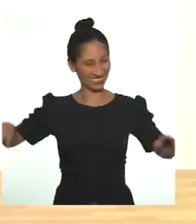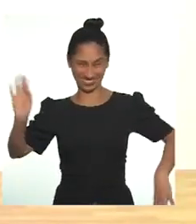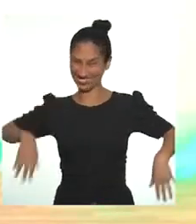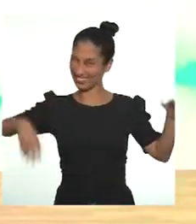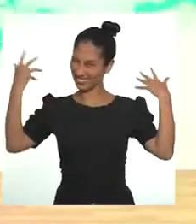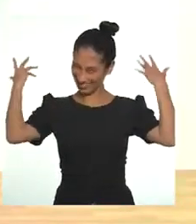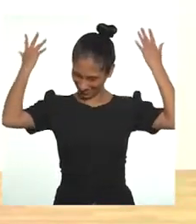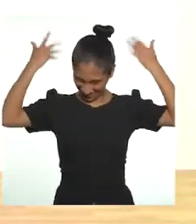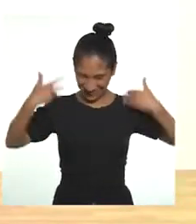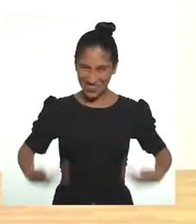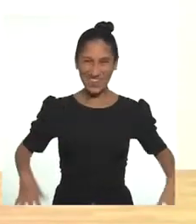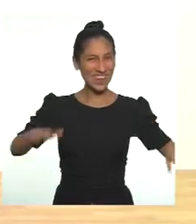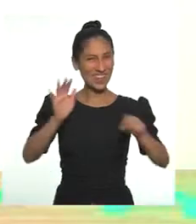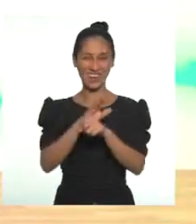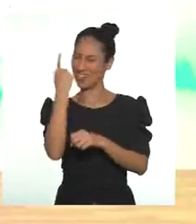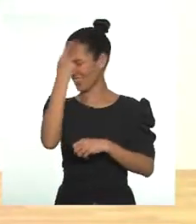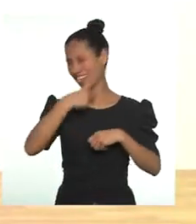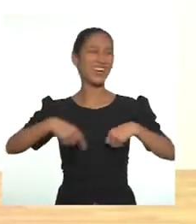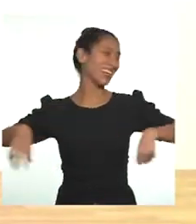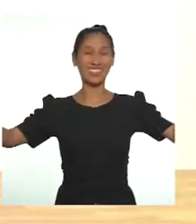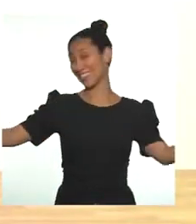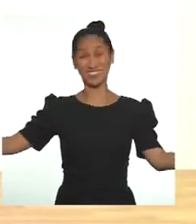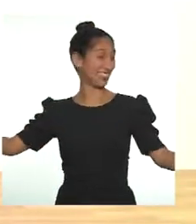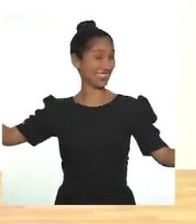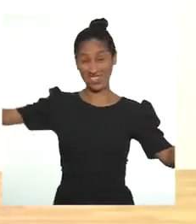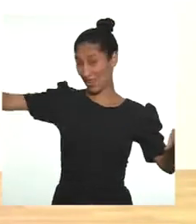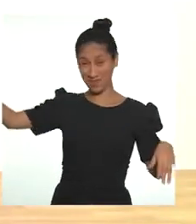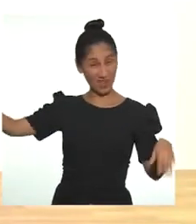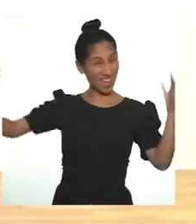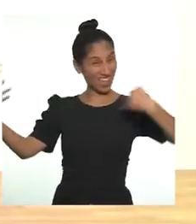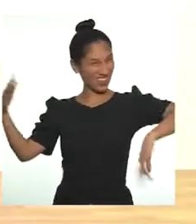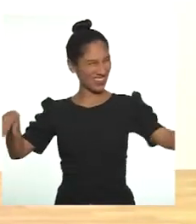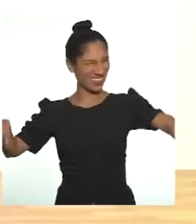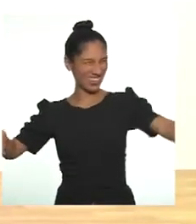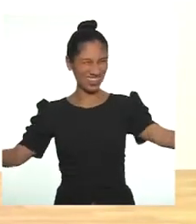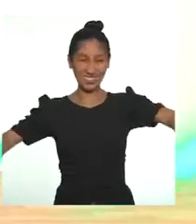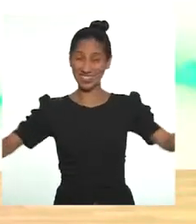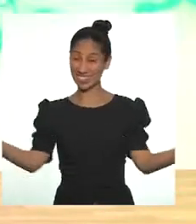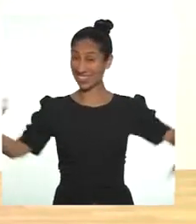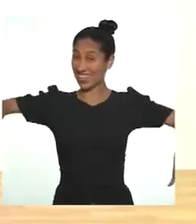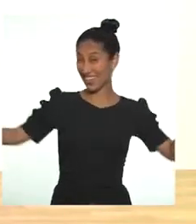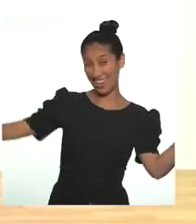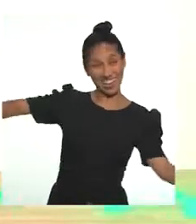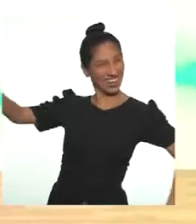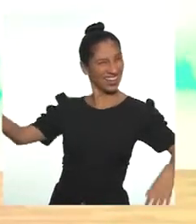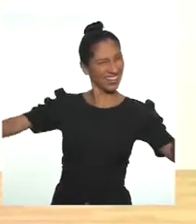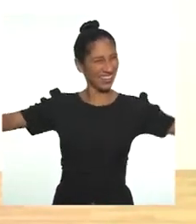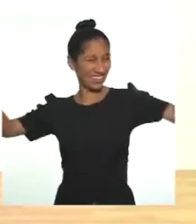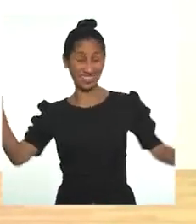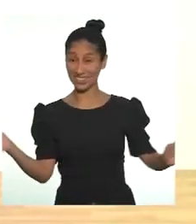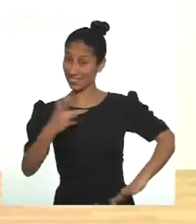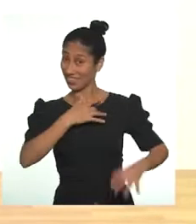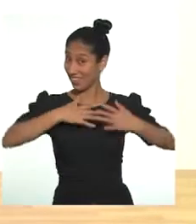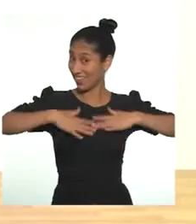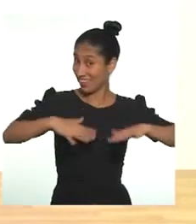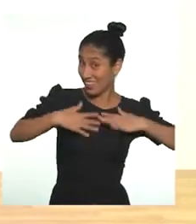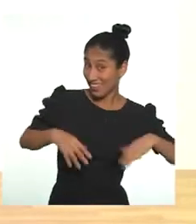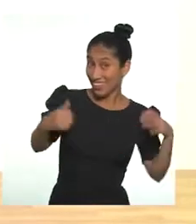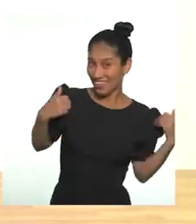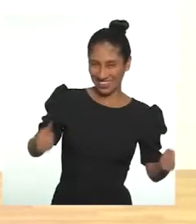pies, la cara, ¿por qué no la cara? La mano, la brazo y ¿te sientes mejor?